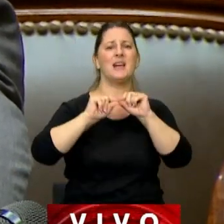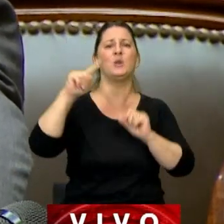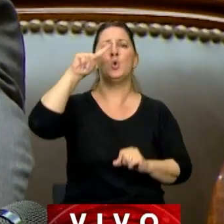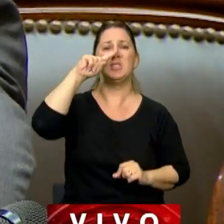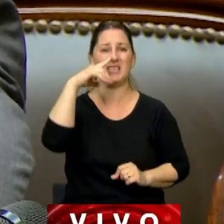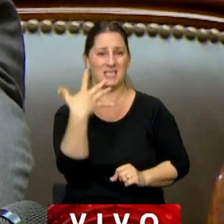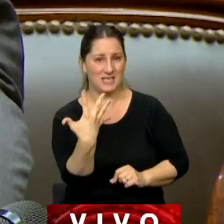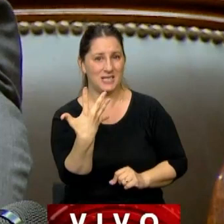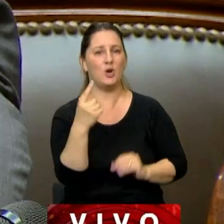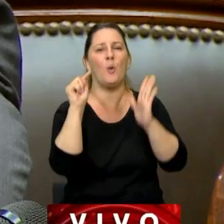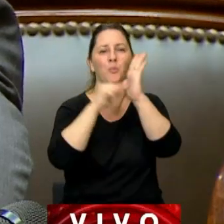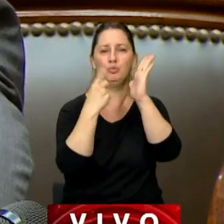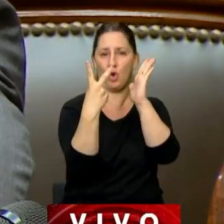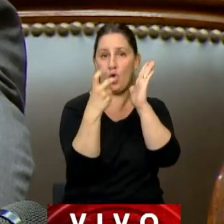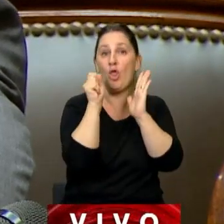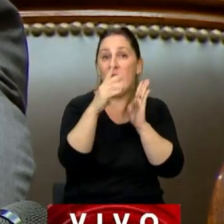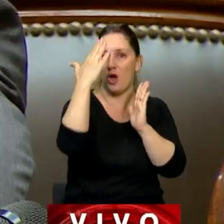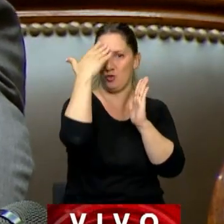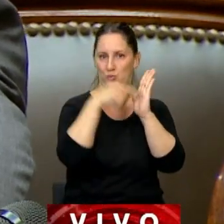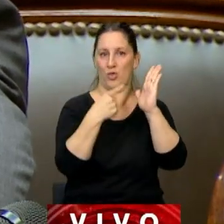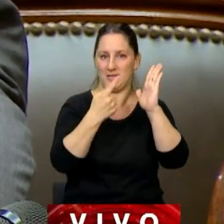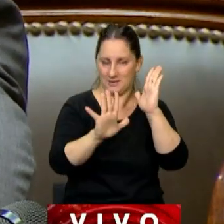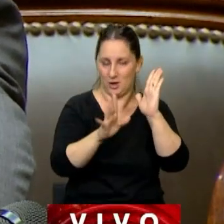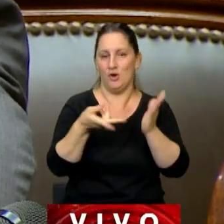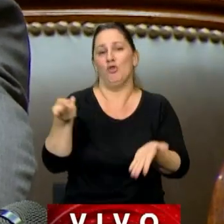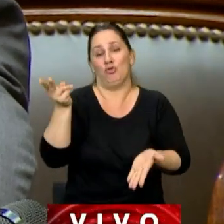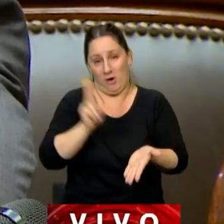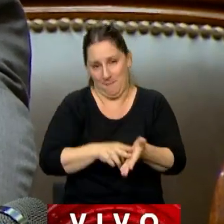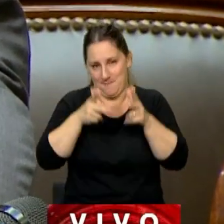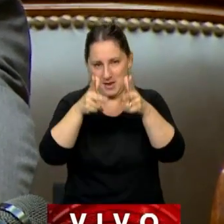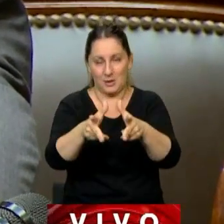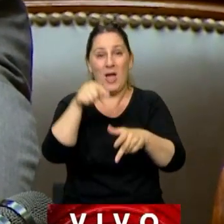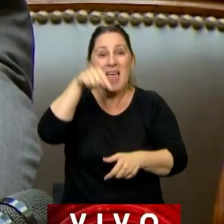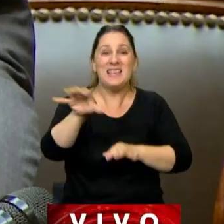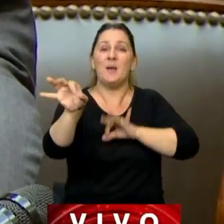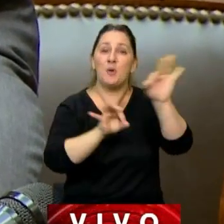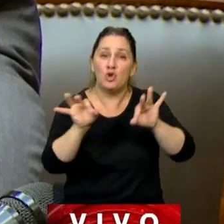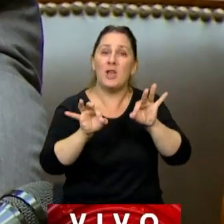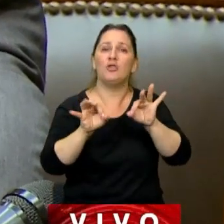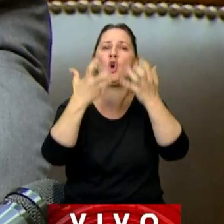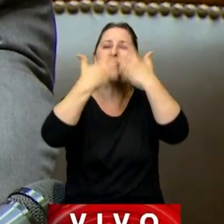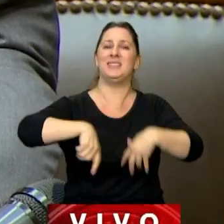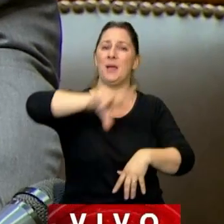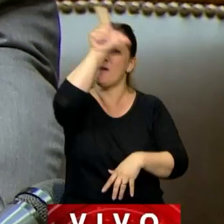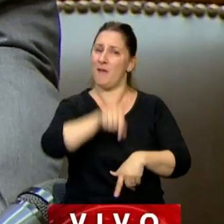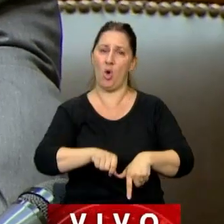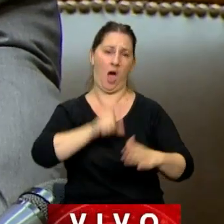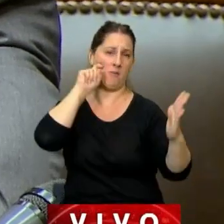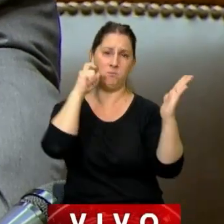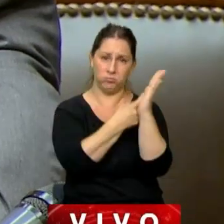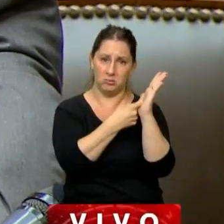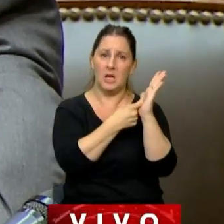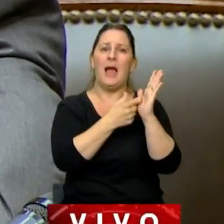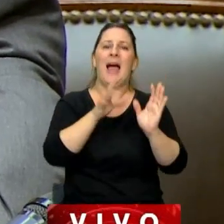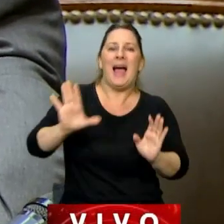75, inciso 2 de la Constitución. Repito, este proyecto rompe con el sistema federal. Si bien las intenciones